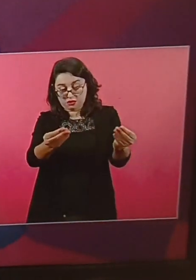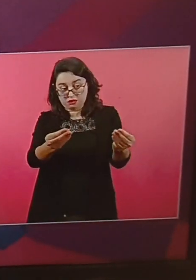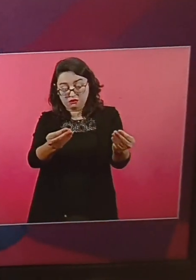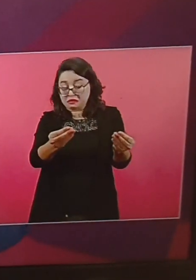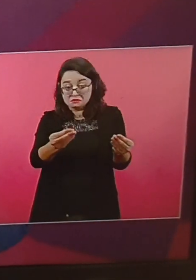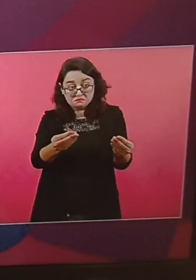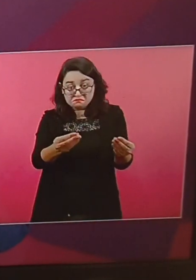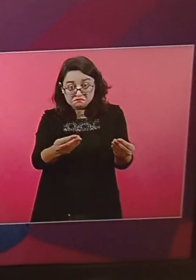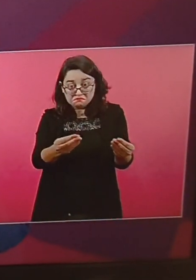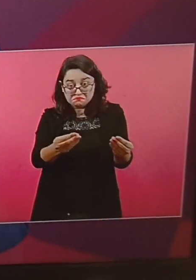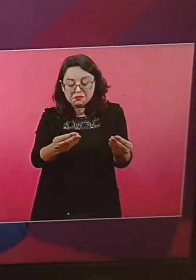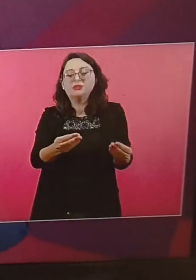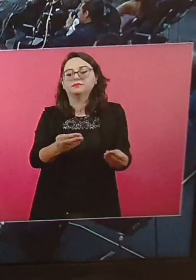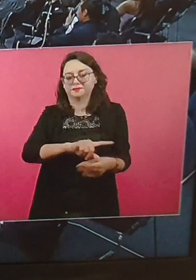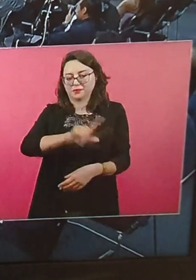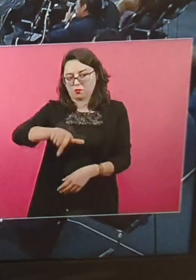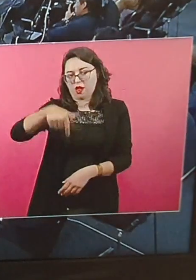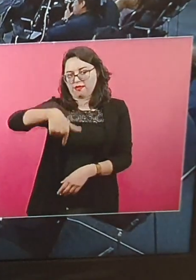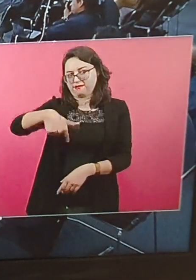Una mañanera.